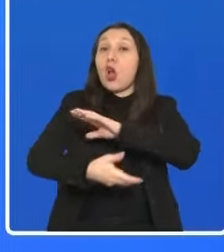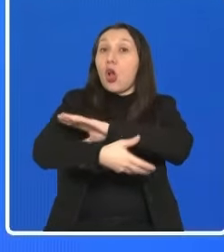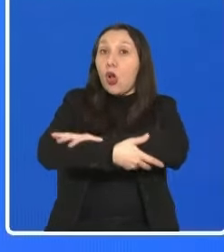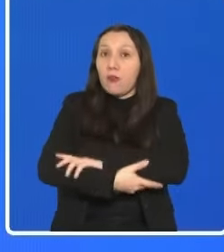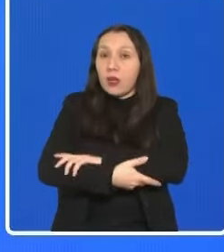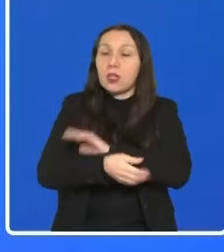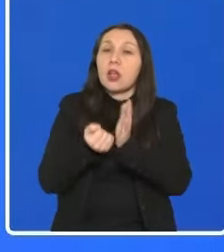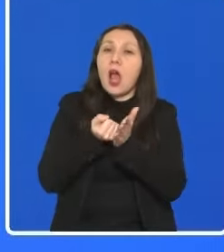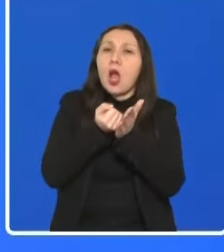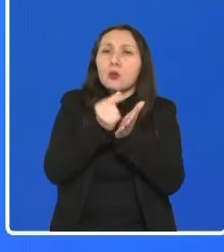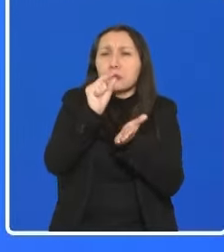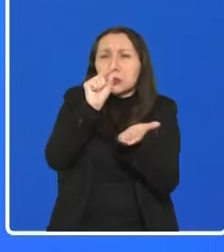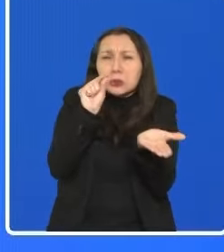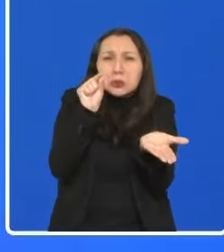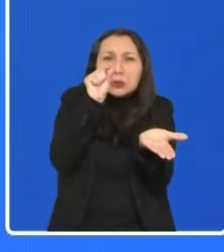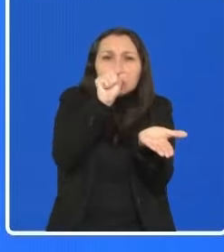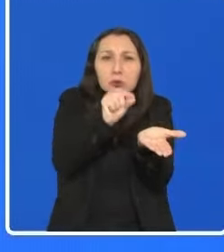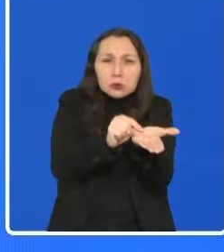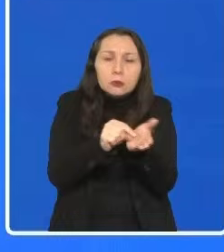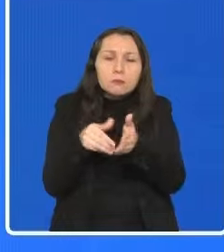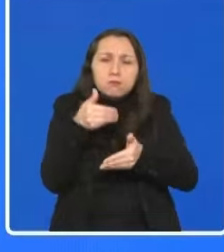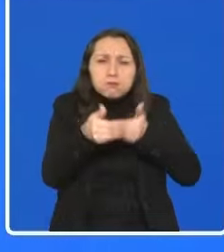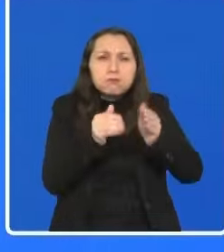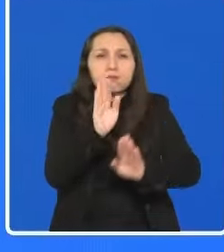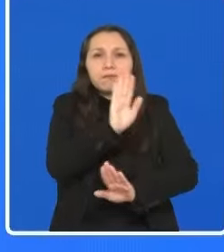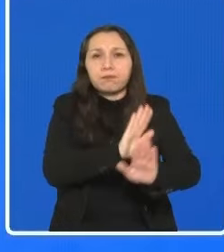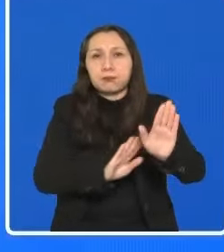estamos aportando un granito de arena en esa dirección.